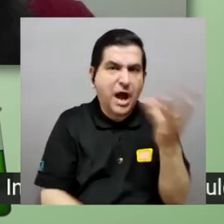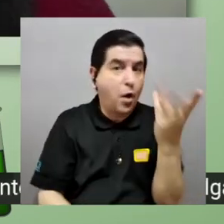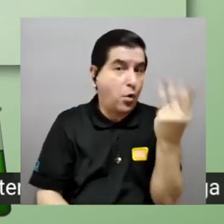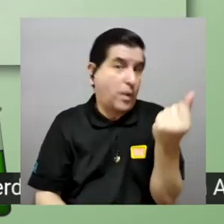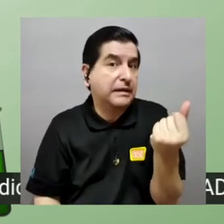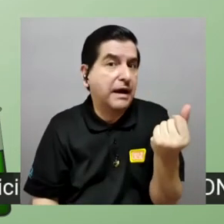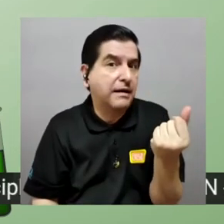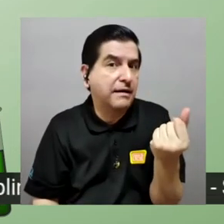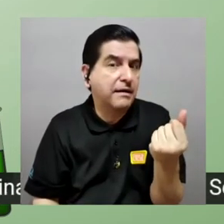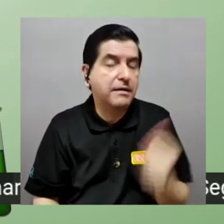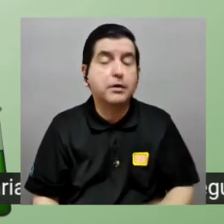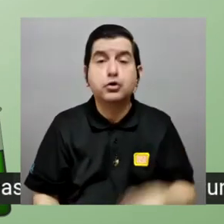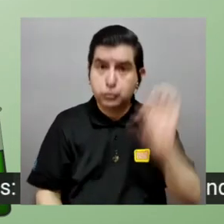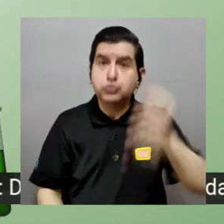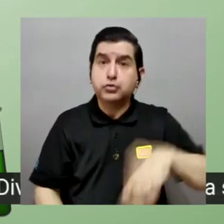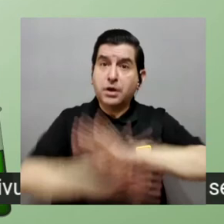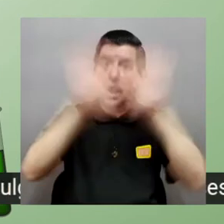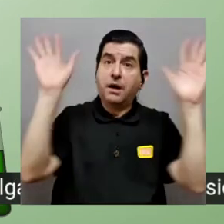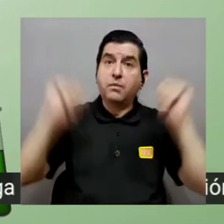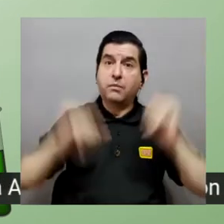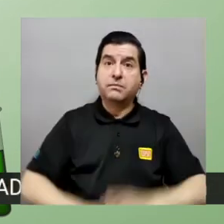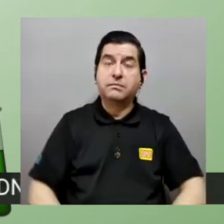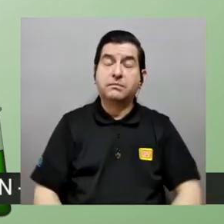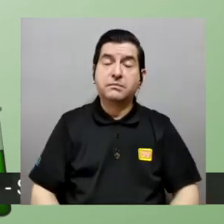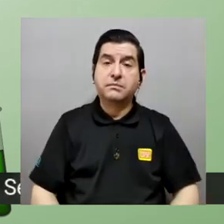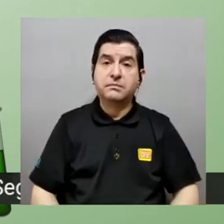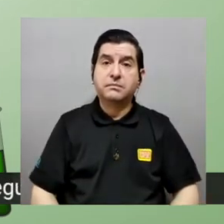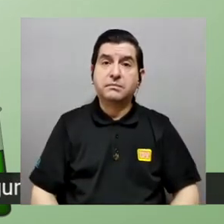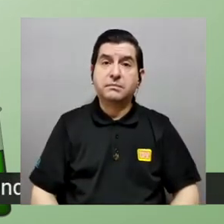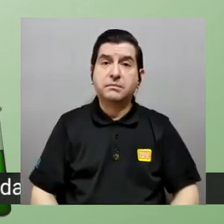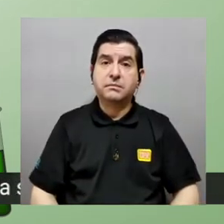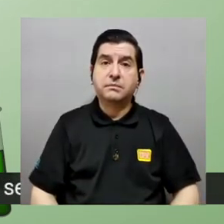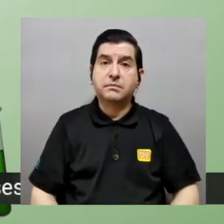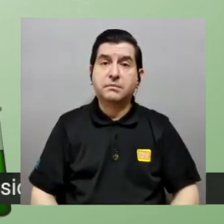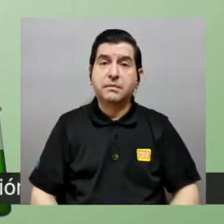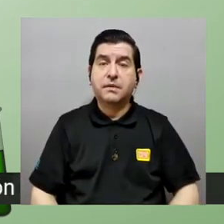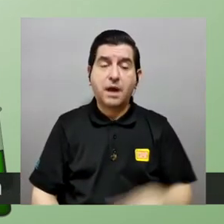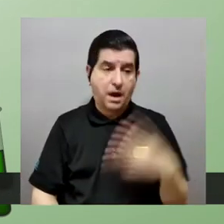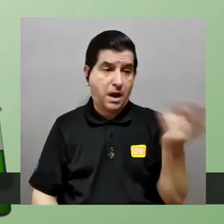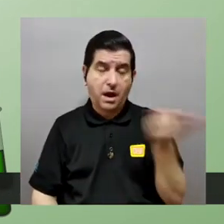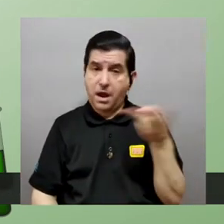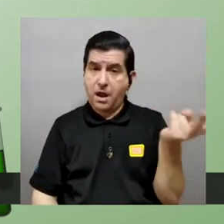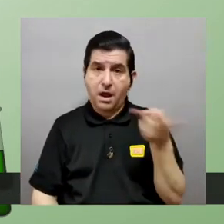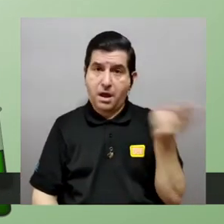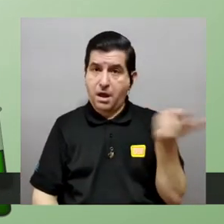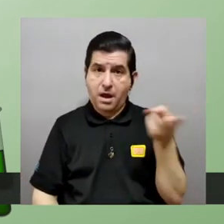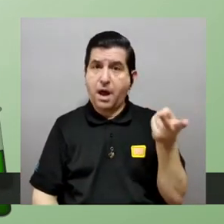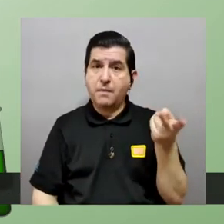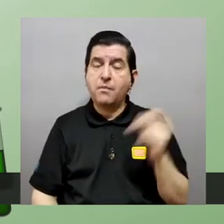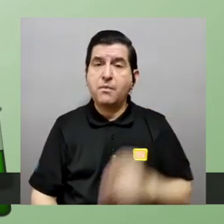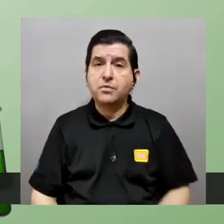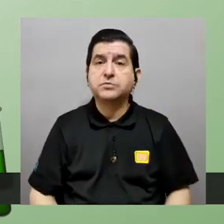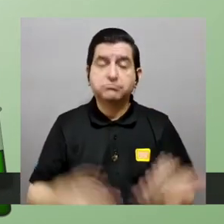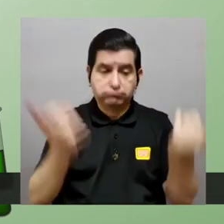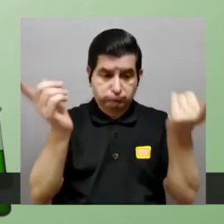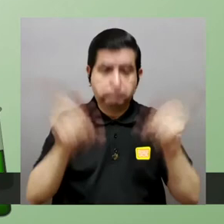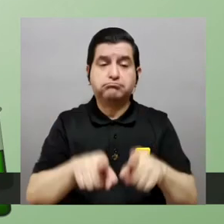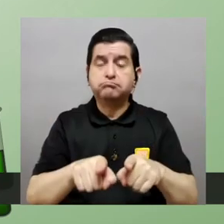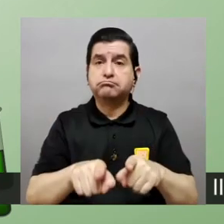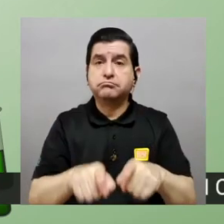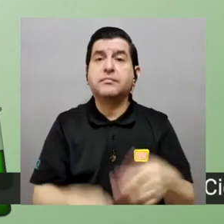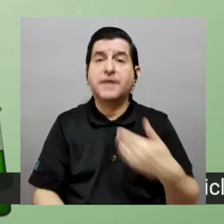clásica o en la cuántica sí sí claro en ambos en ambos en ambos